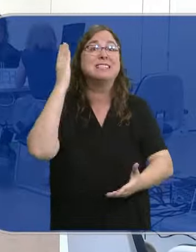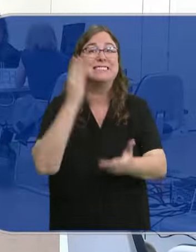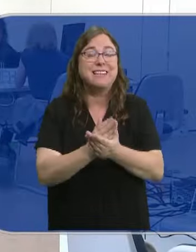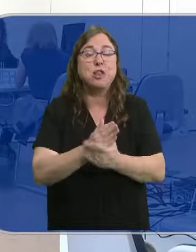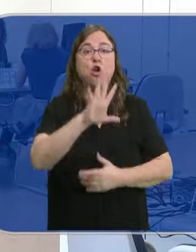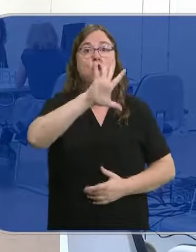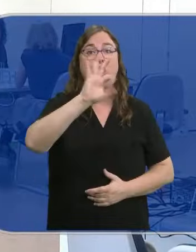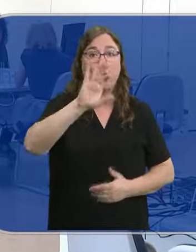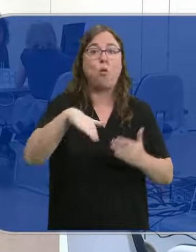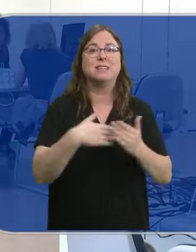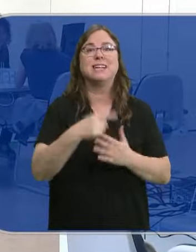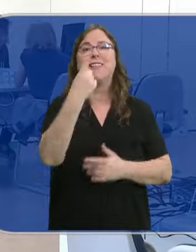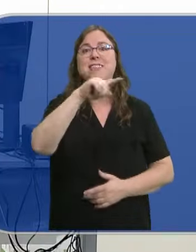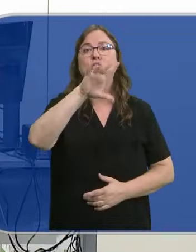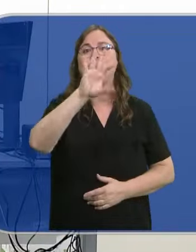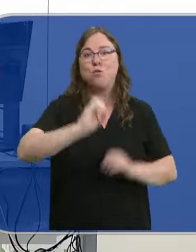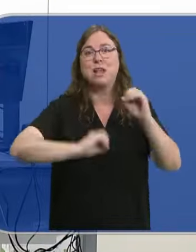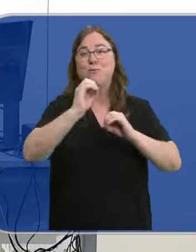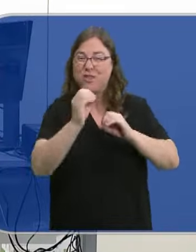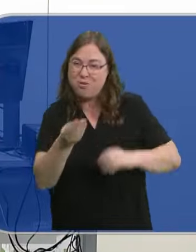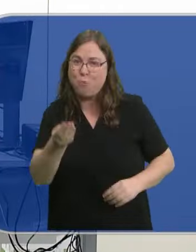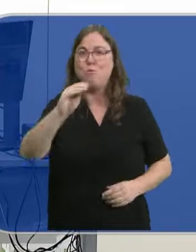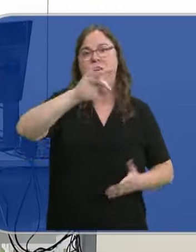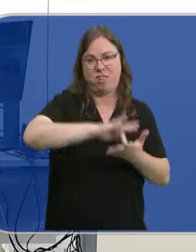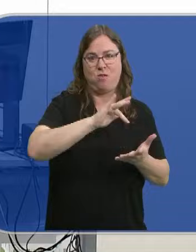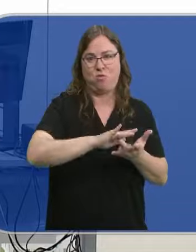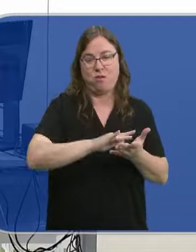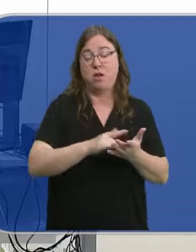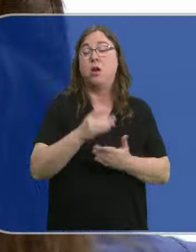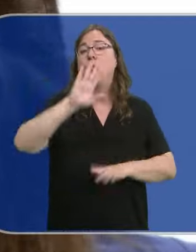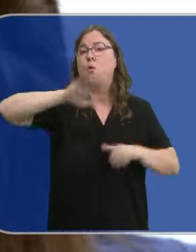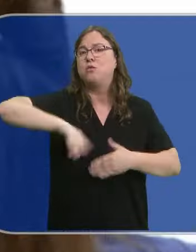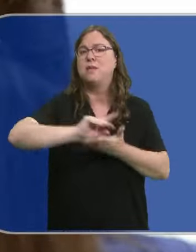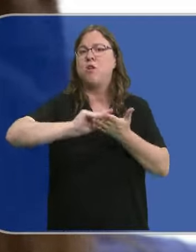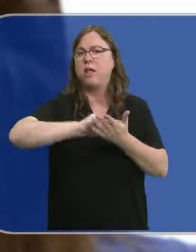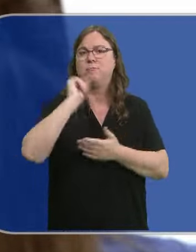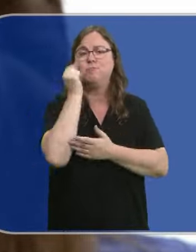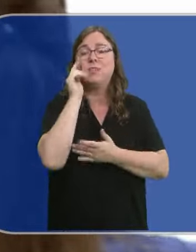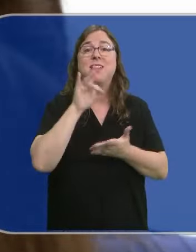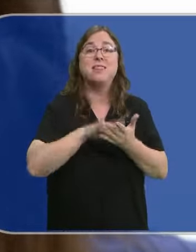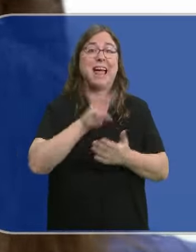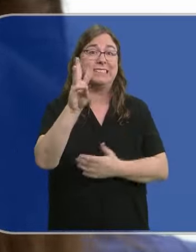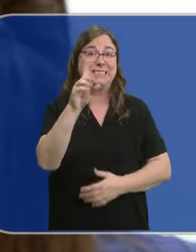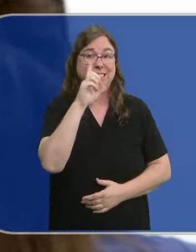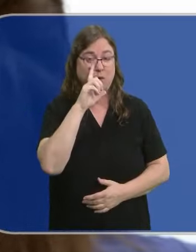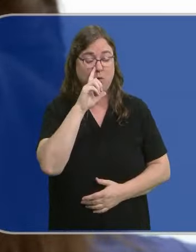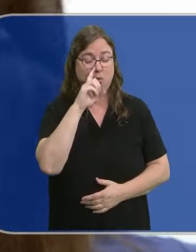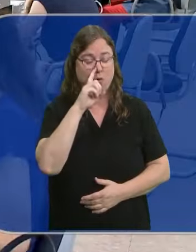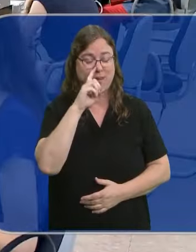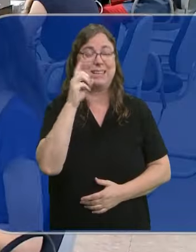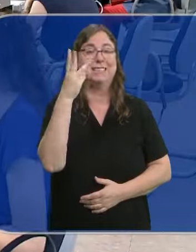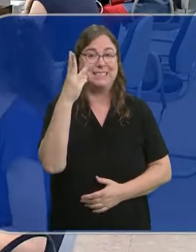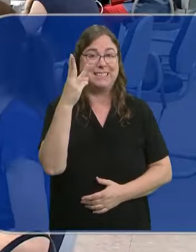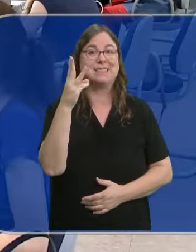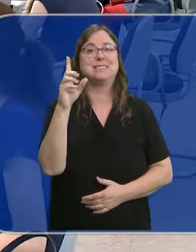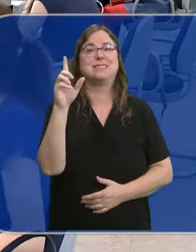una sanción de entre un 50 y un 150% del total de la deuda. Según los últimos datos que se conocen, a fecha de 3 de junio, en Castilla y León ya